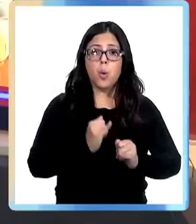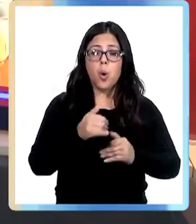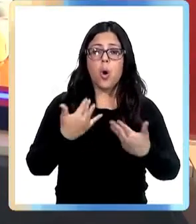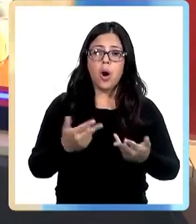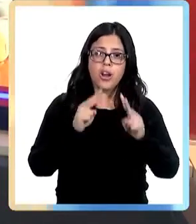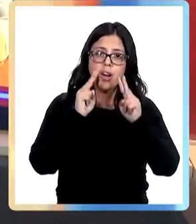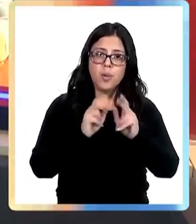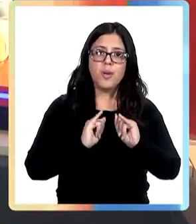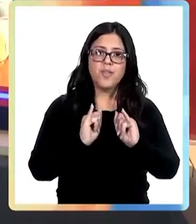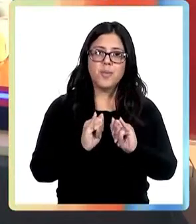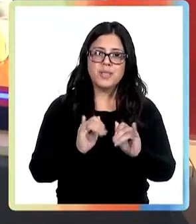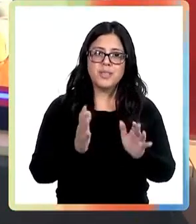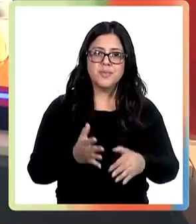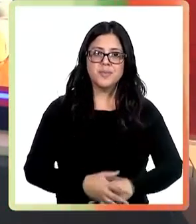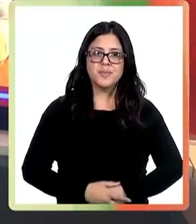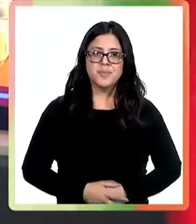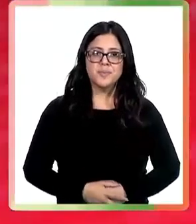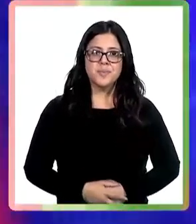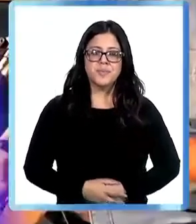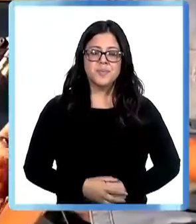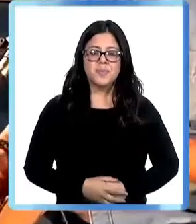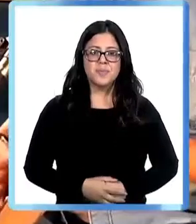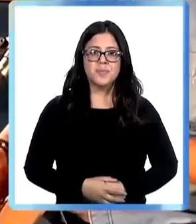Contivision nos explica más